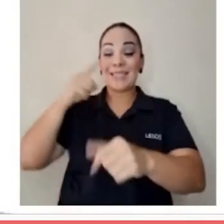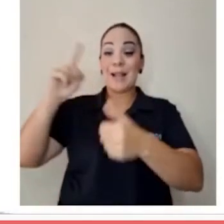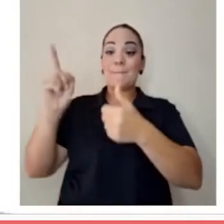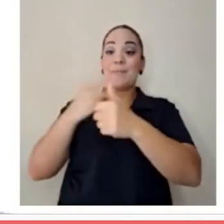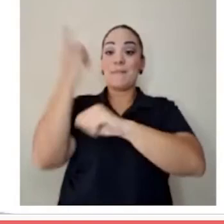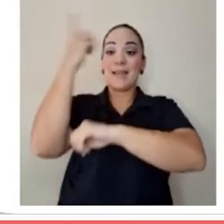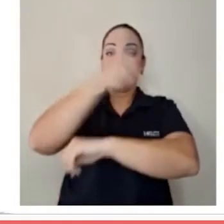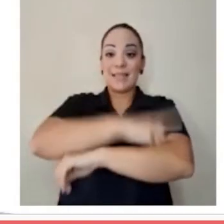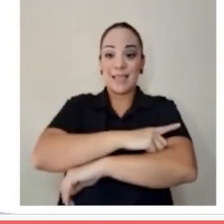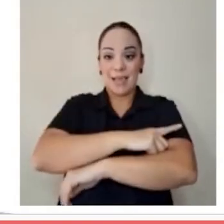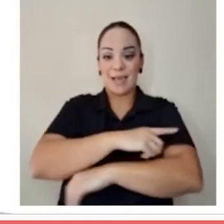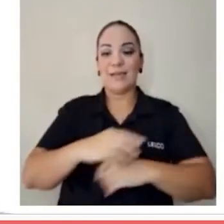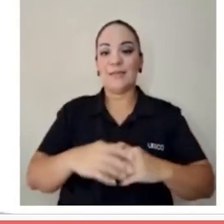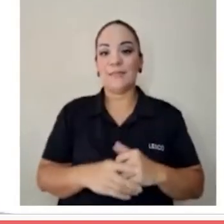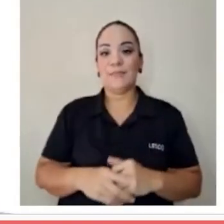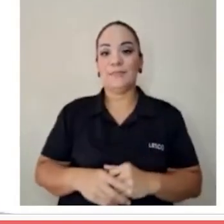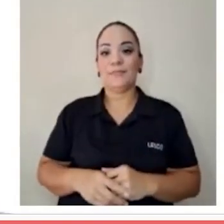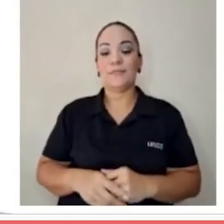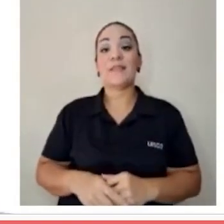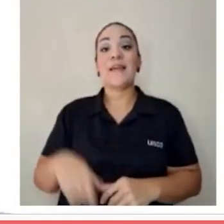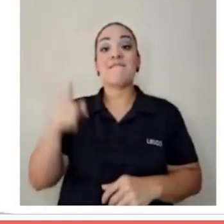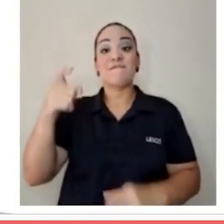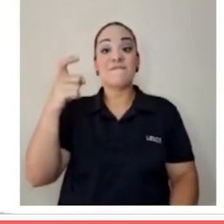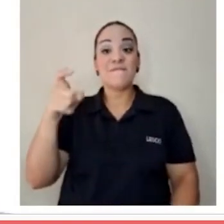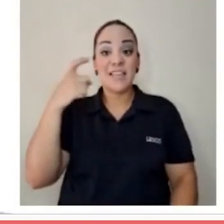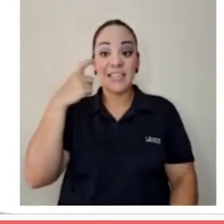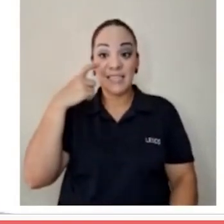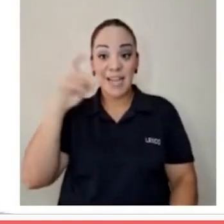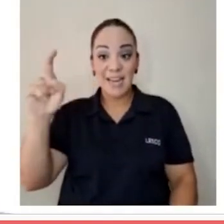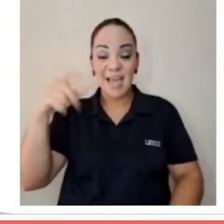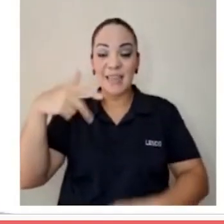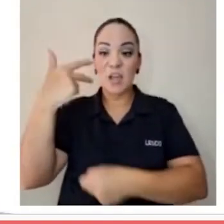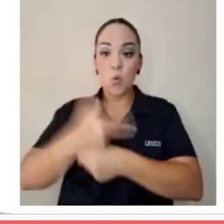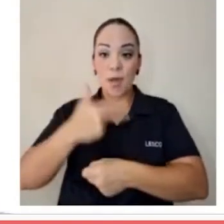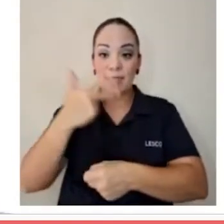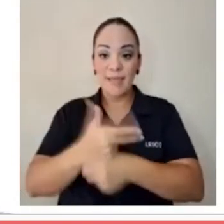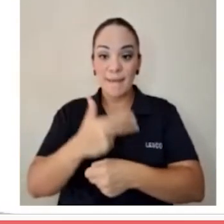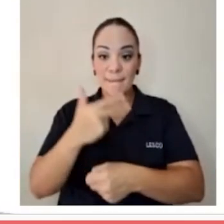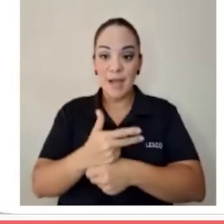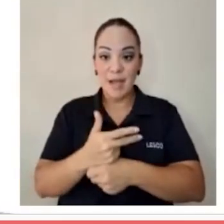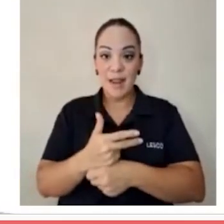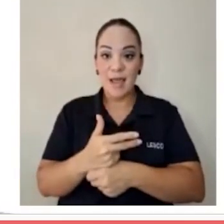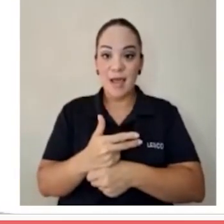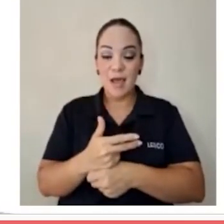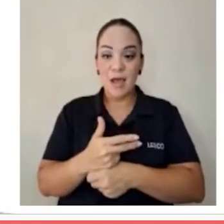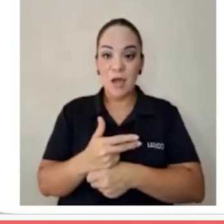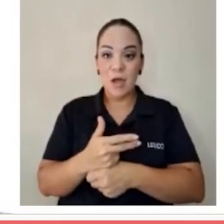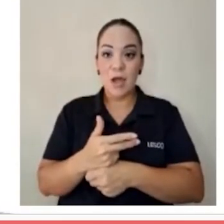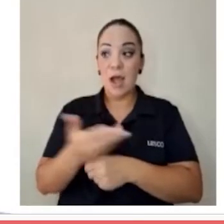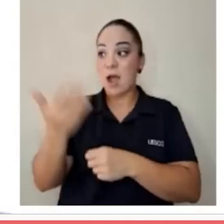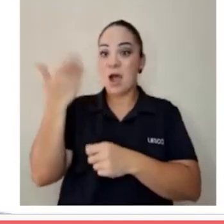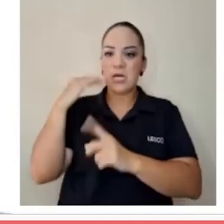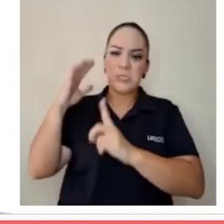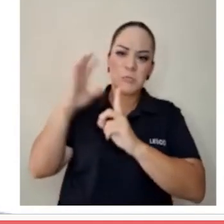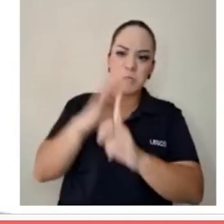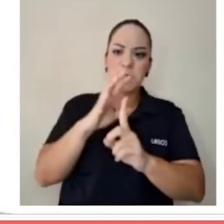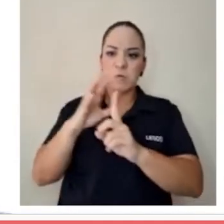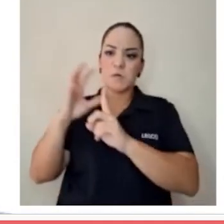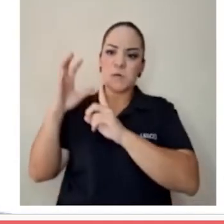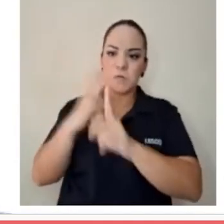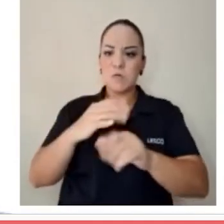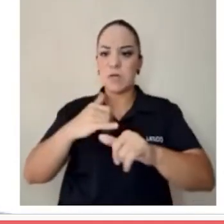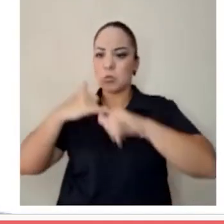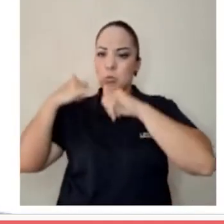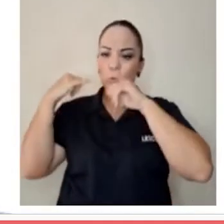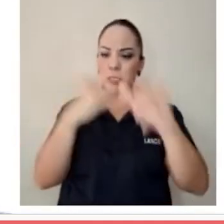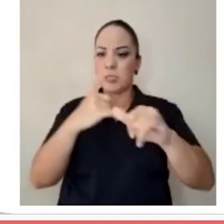día, la Fiscalía de Guatemala lo ha hostigado, lo ha acusado,